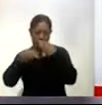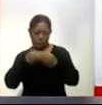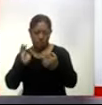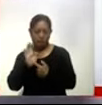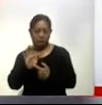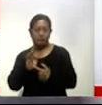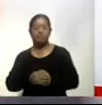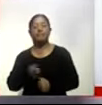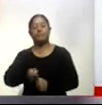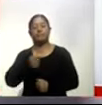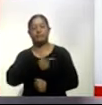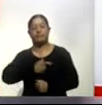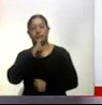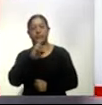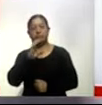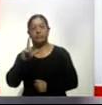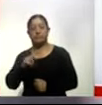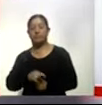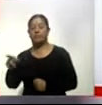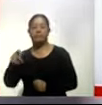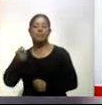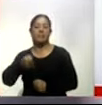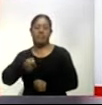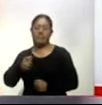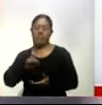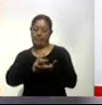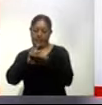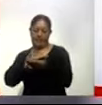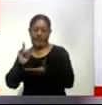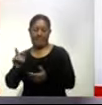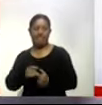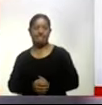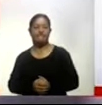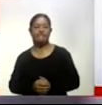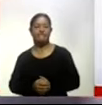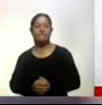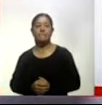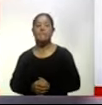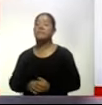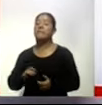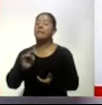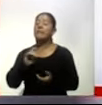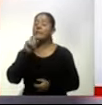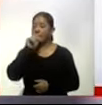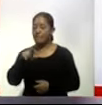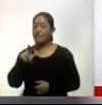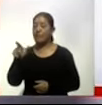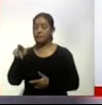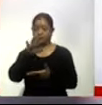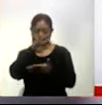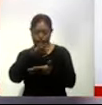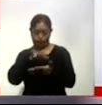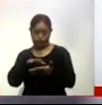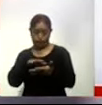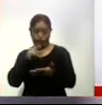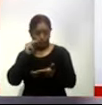gusto a Rocío Castro Lira como siempre manda saludos muchísimas gracias doña Rocío y también agradezco mucho los comentarios que